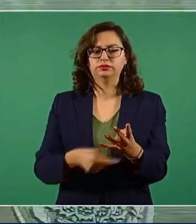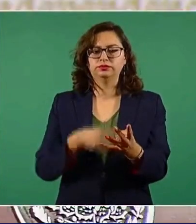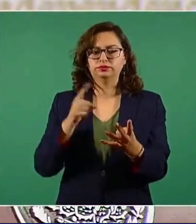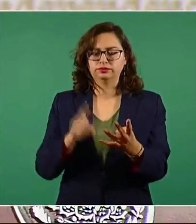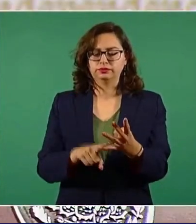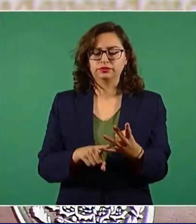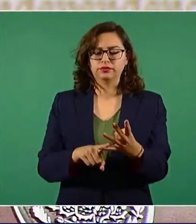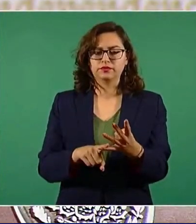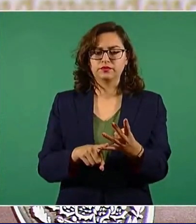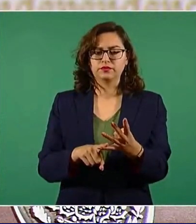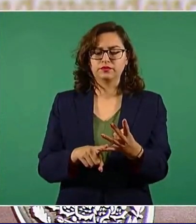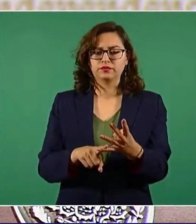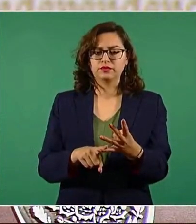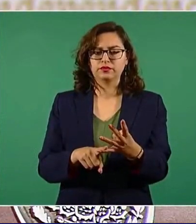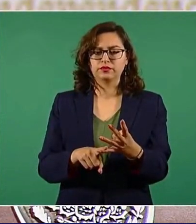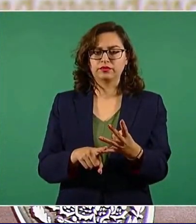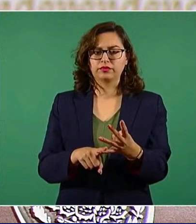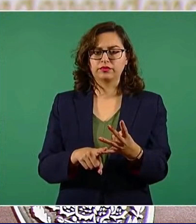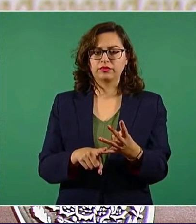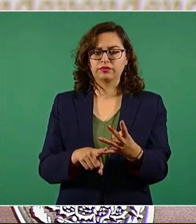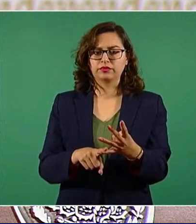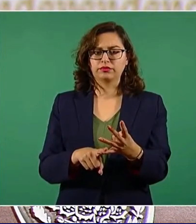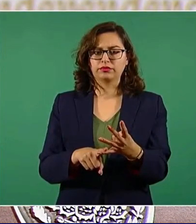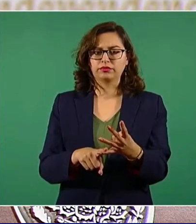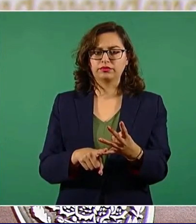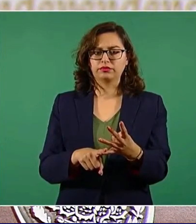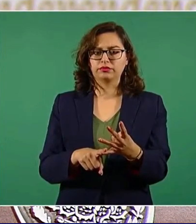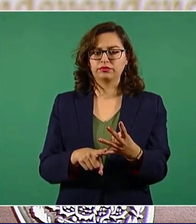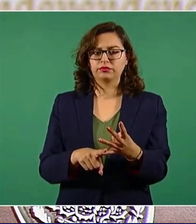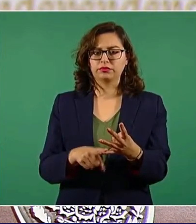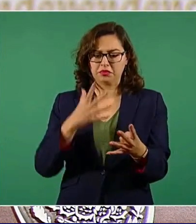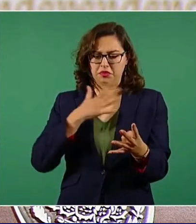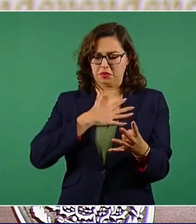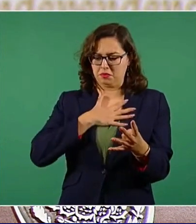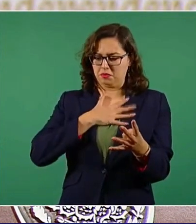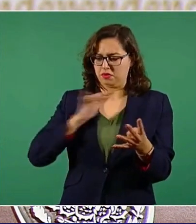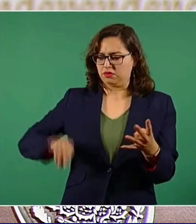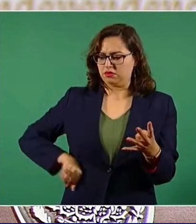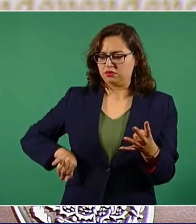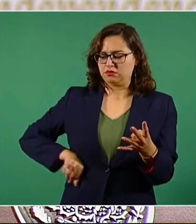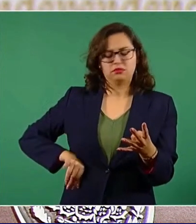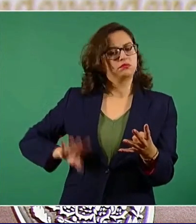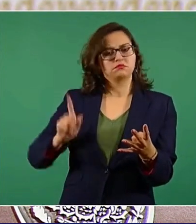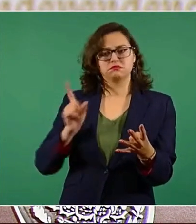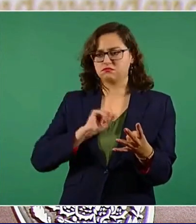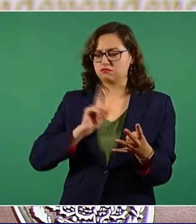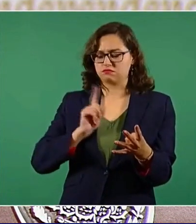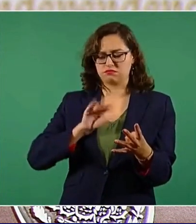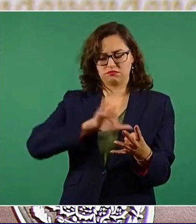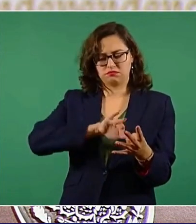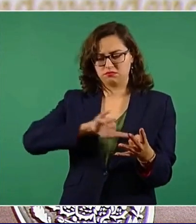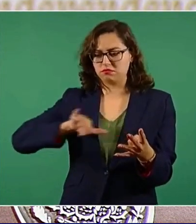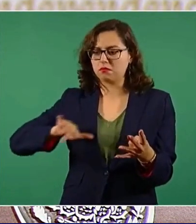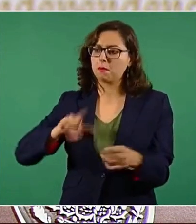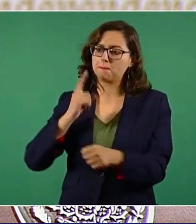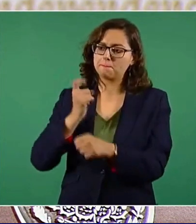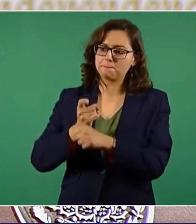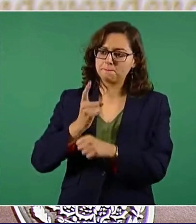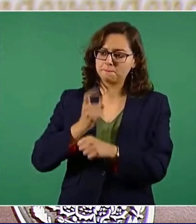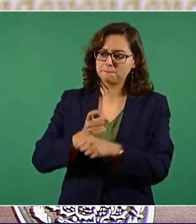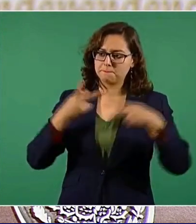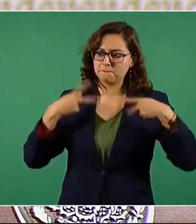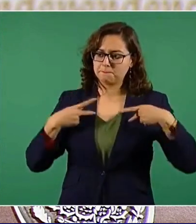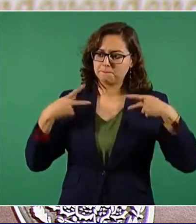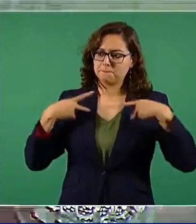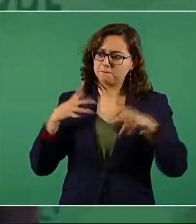Los dispuestos a poner por delante el interés del pueblo, el interés de la